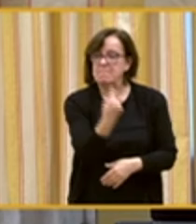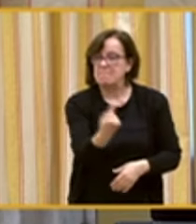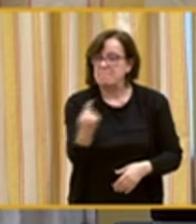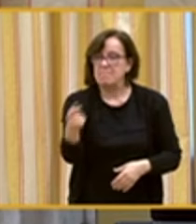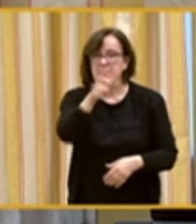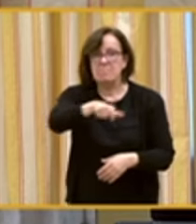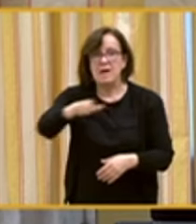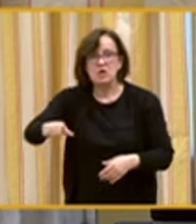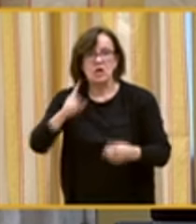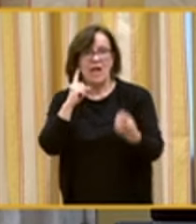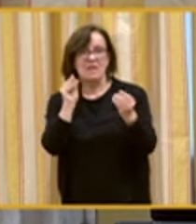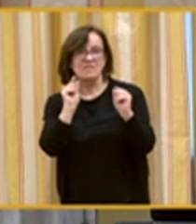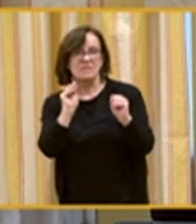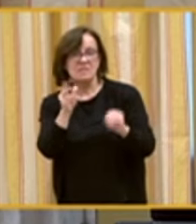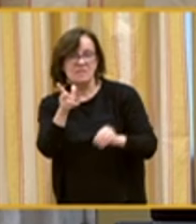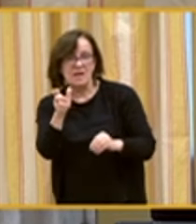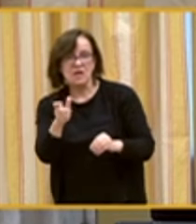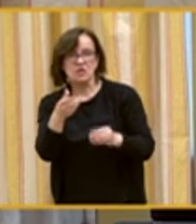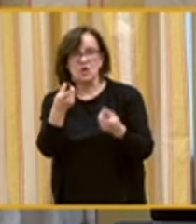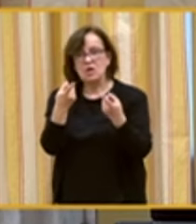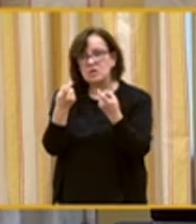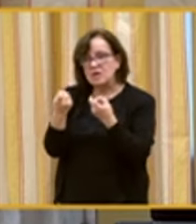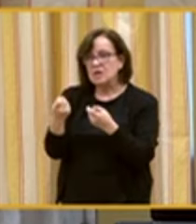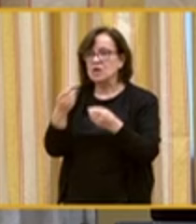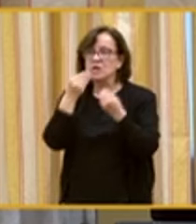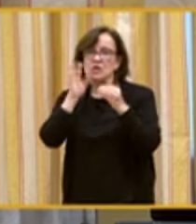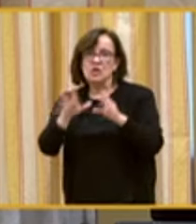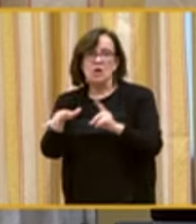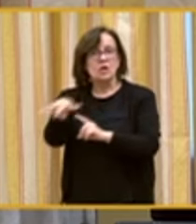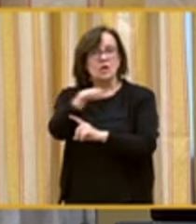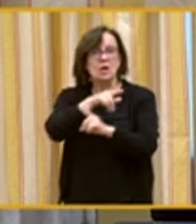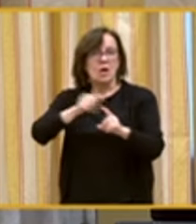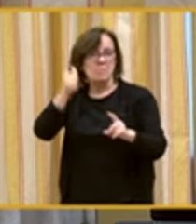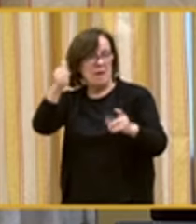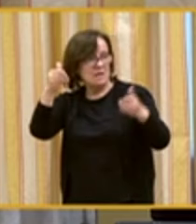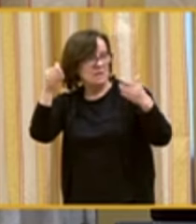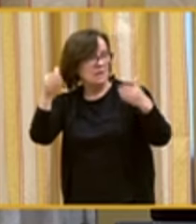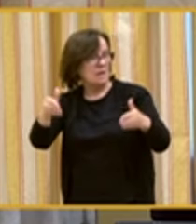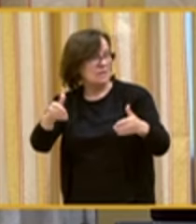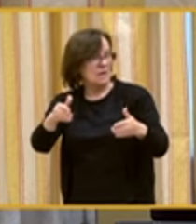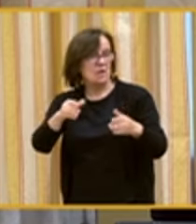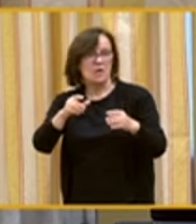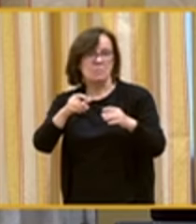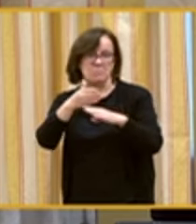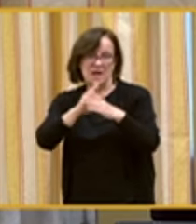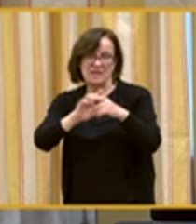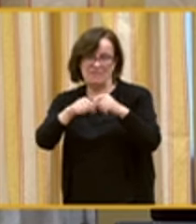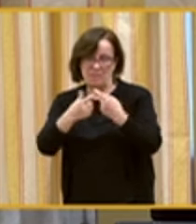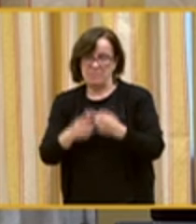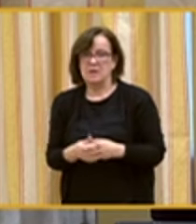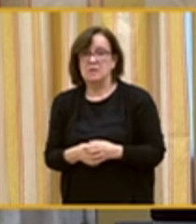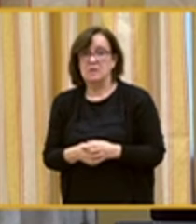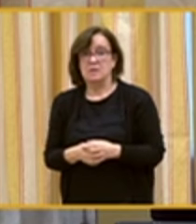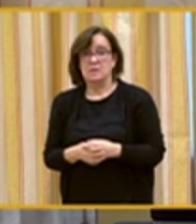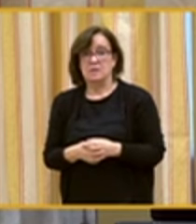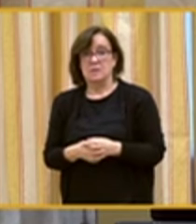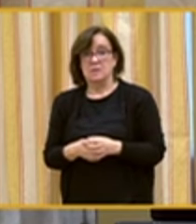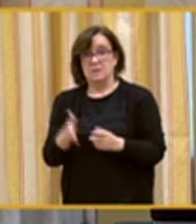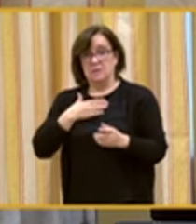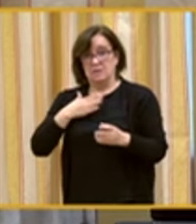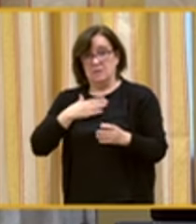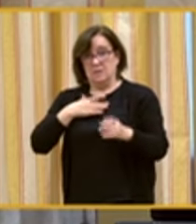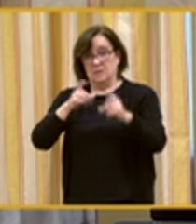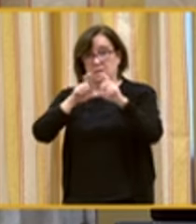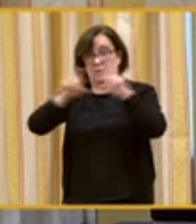derechos, necesidades, historia y contexto, con un especial acento en la parte familiar. Plena inclusión pretende